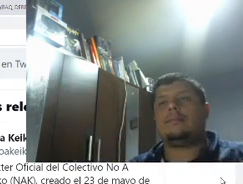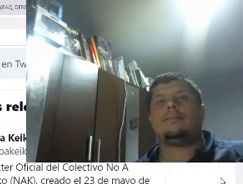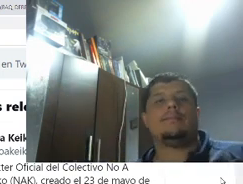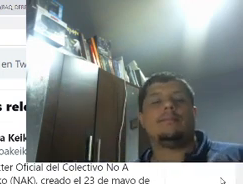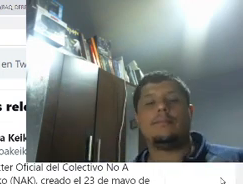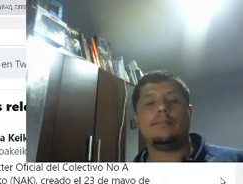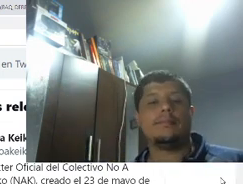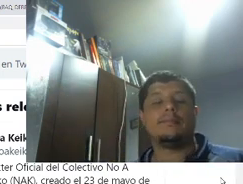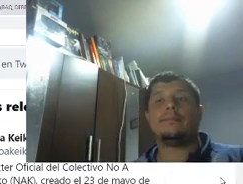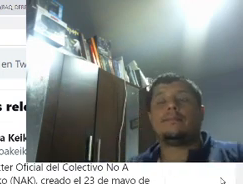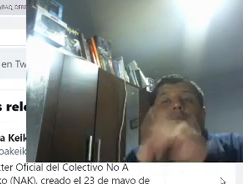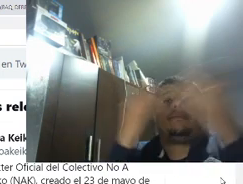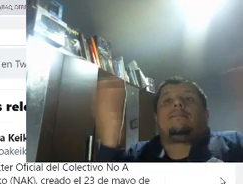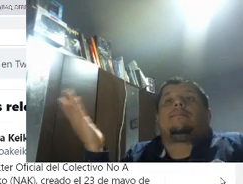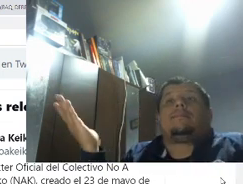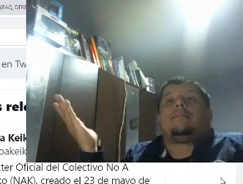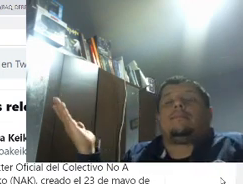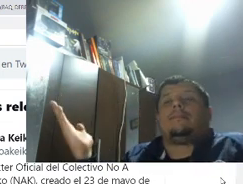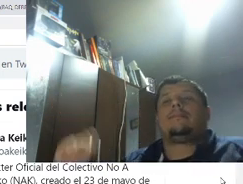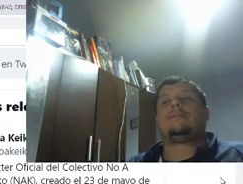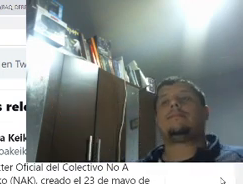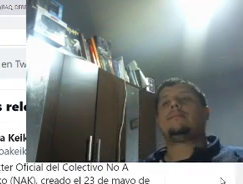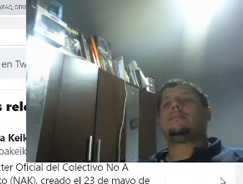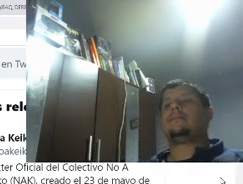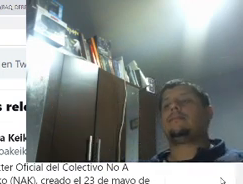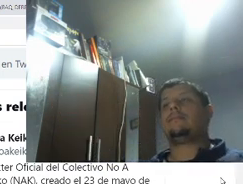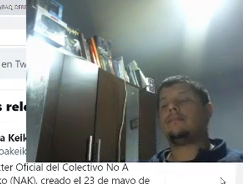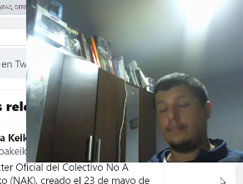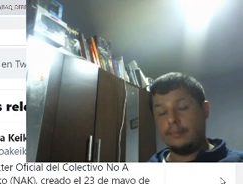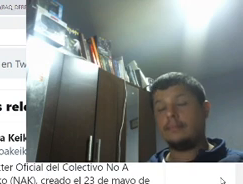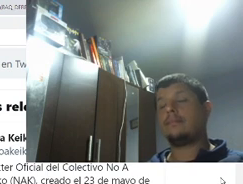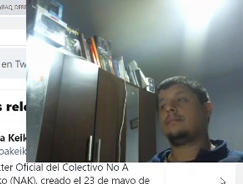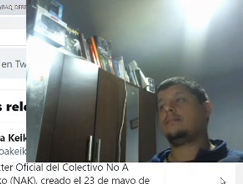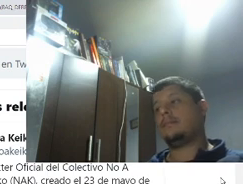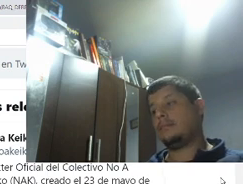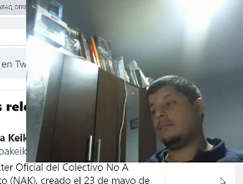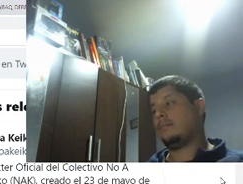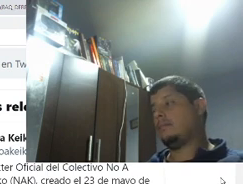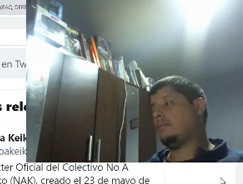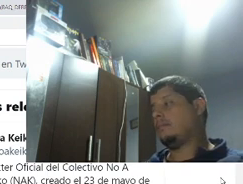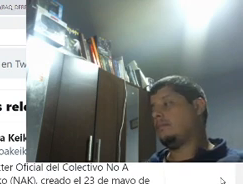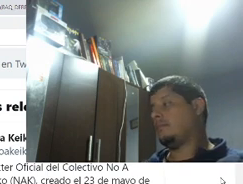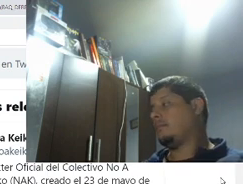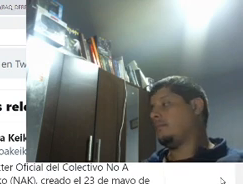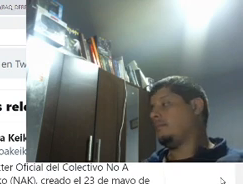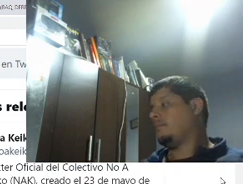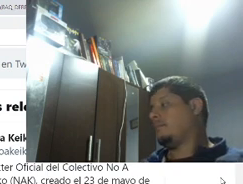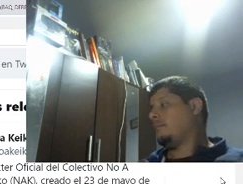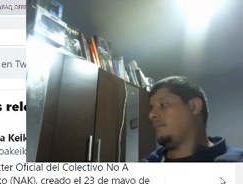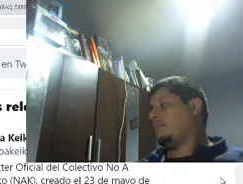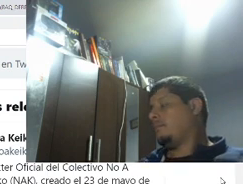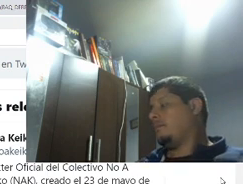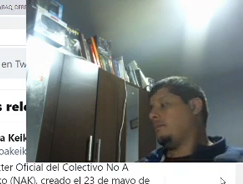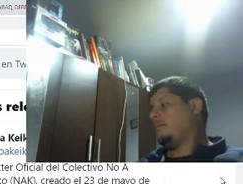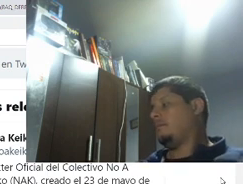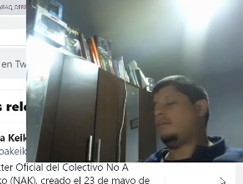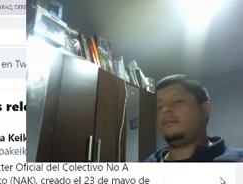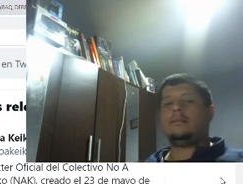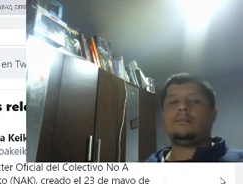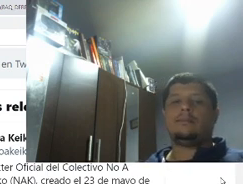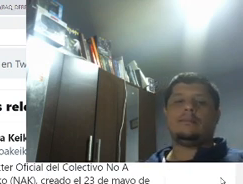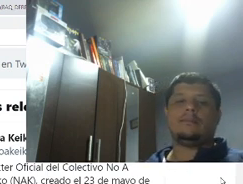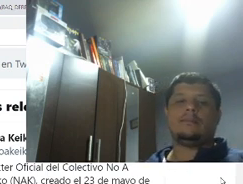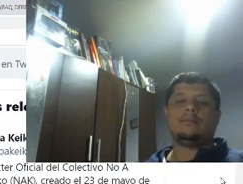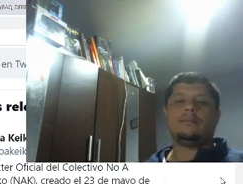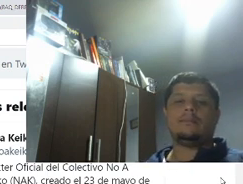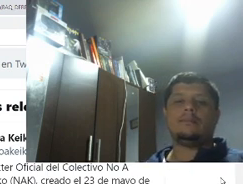Es absolutamente falso. La gente ha dicho, esa firma es mía. Mira, yo he visto un solo suplantado en todo el periodo. Nadie sabía